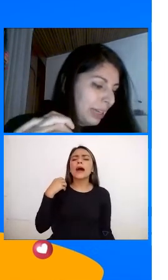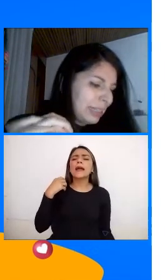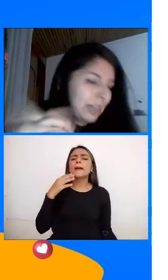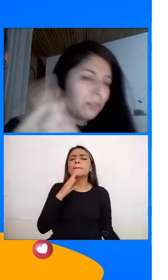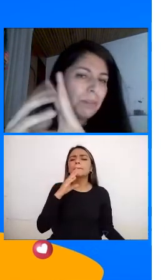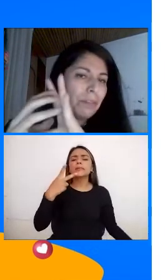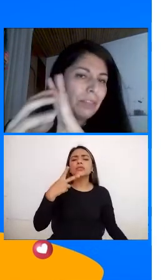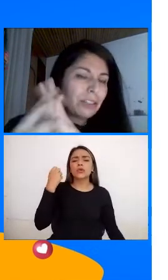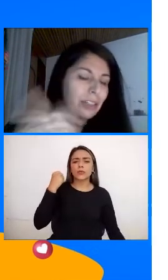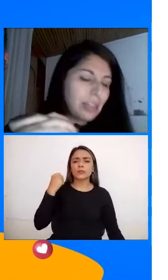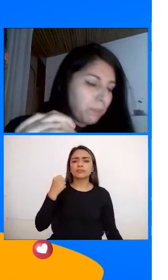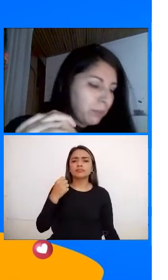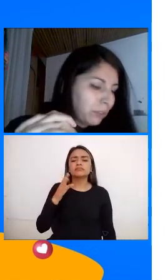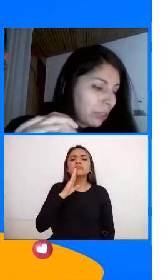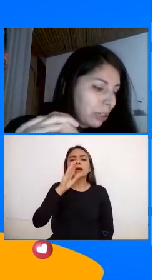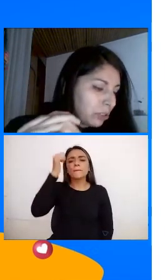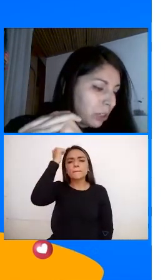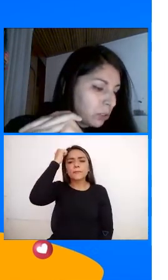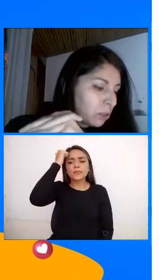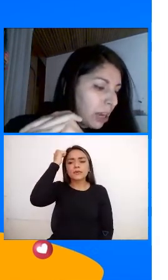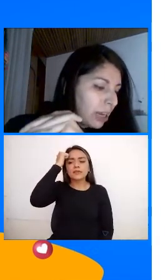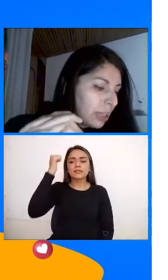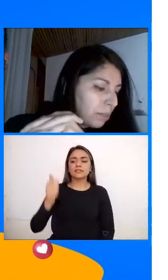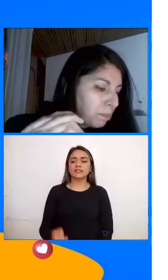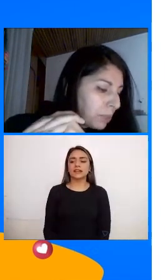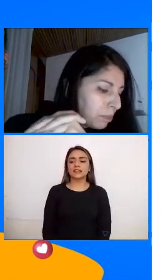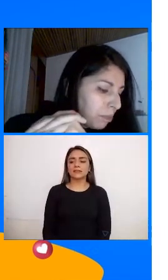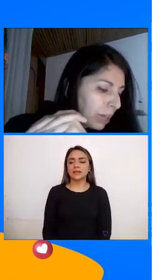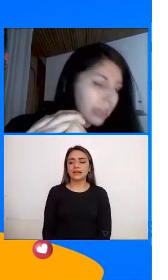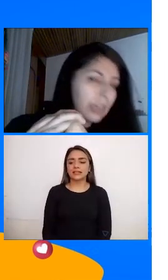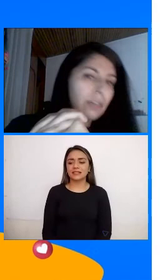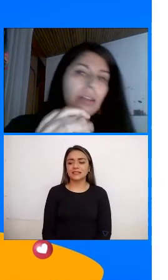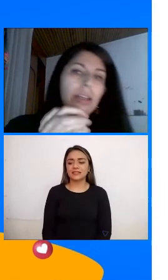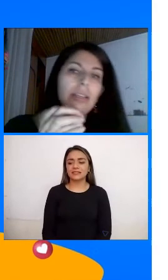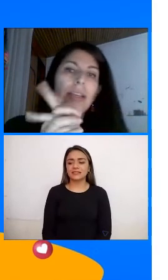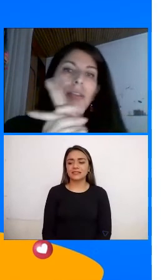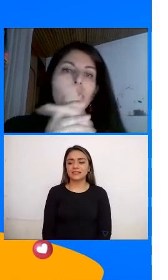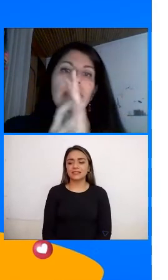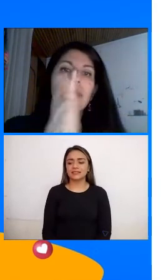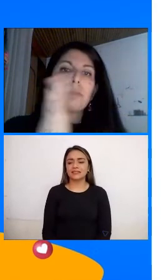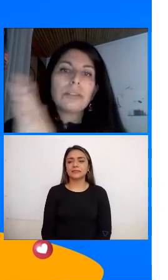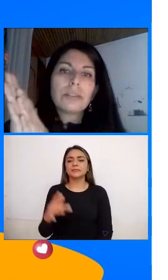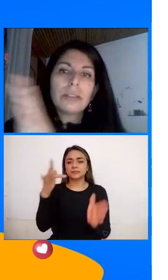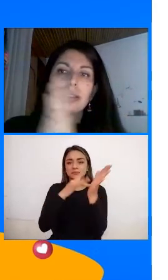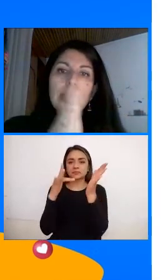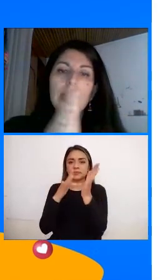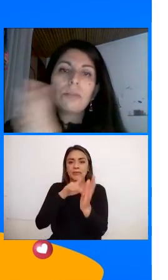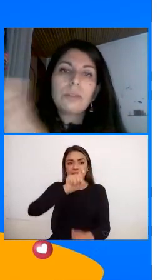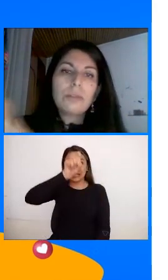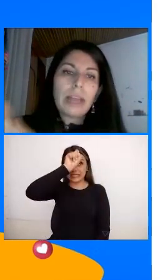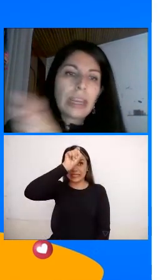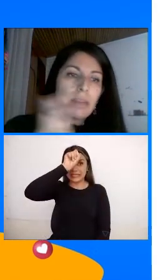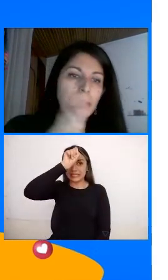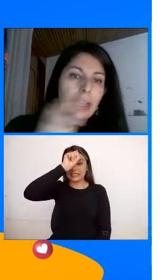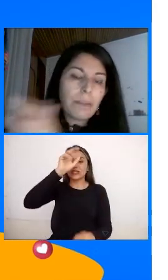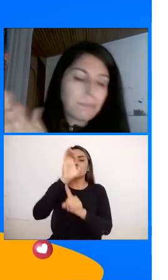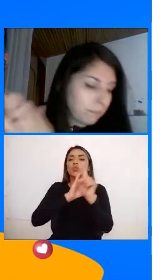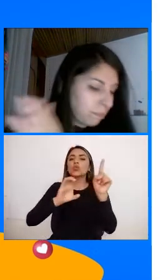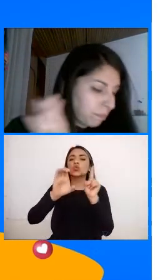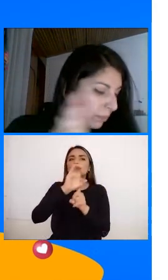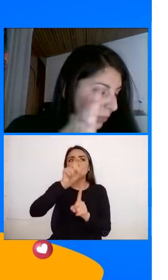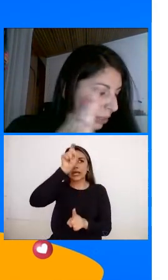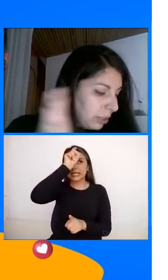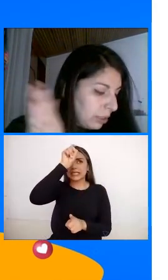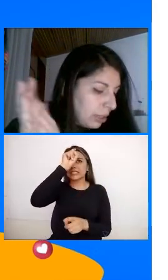Si algún profesor Le da puntos a los chicos ¿Cuál es el principal río De los egipcios? De la cultura egipcia